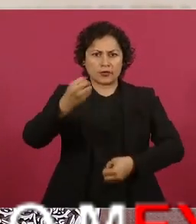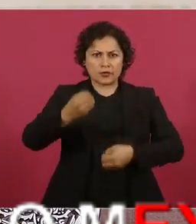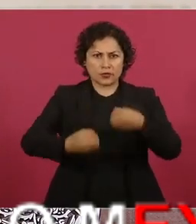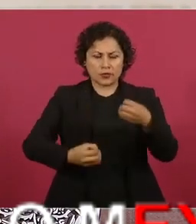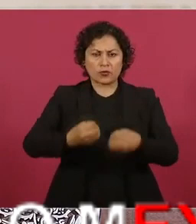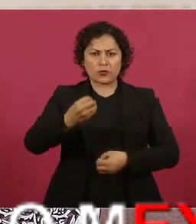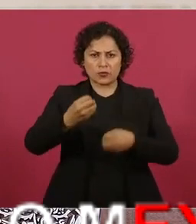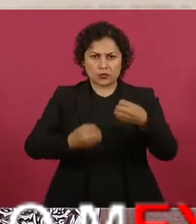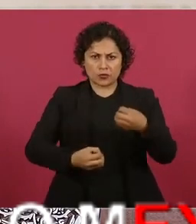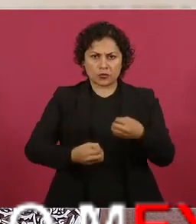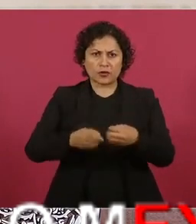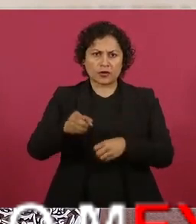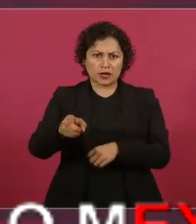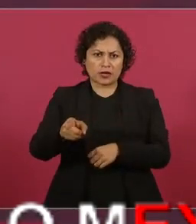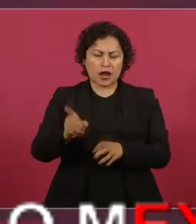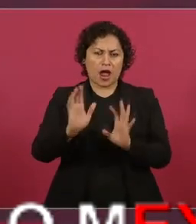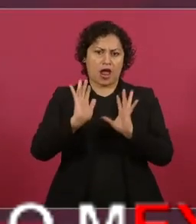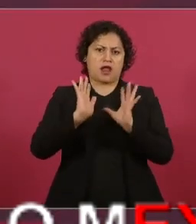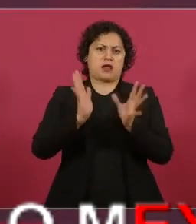declinó